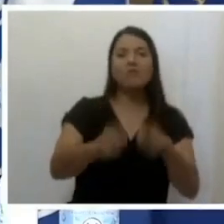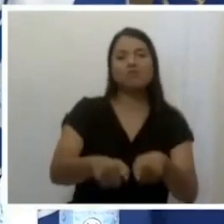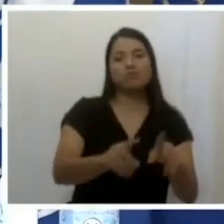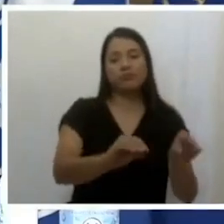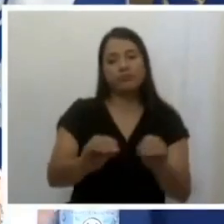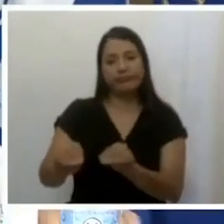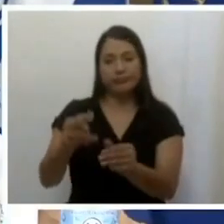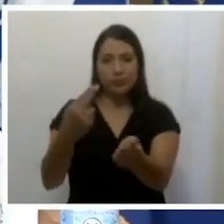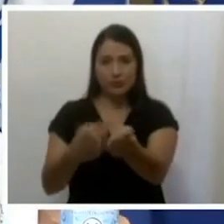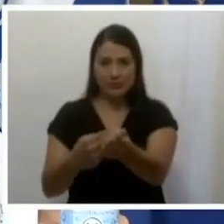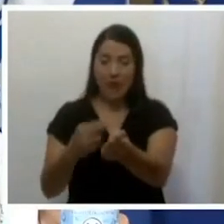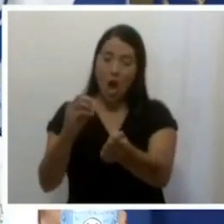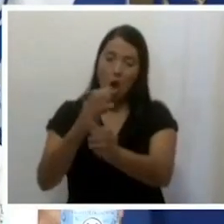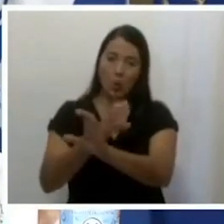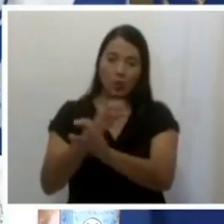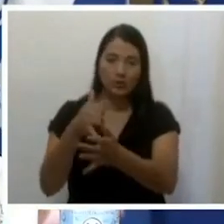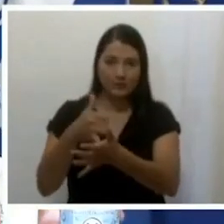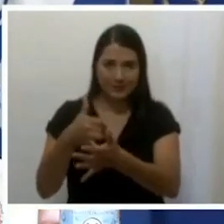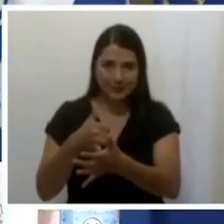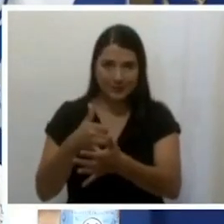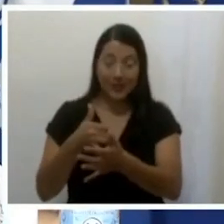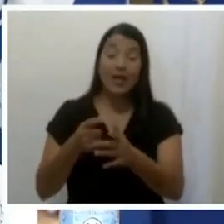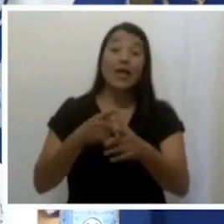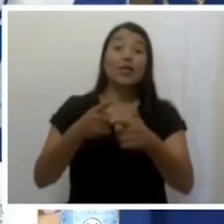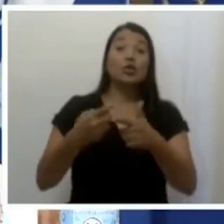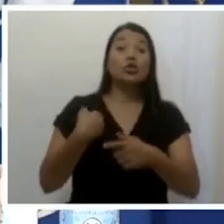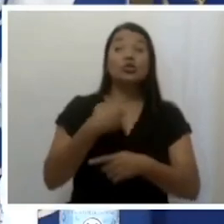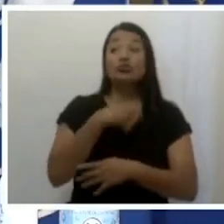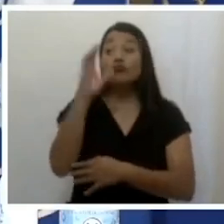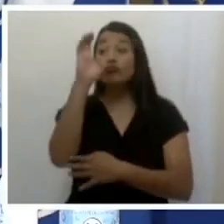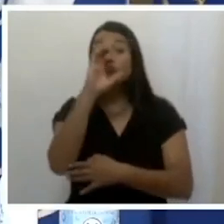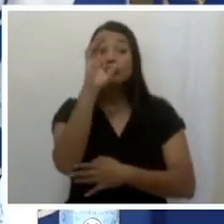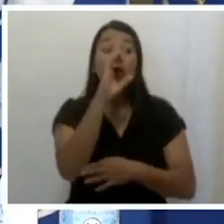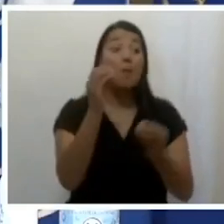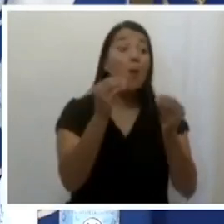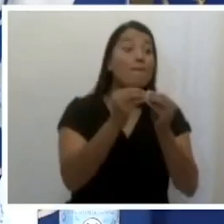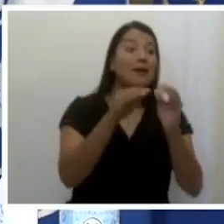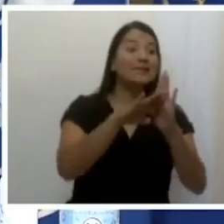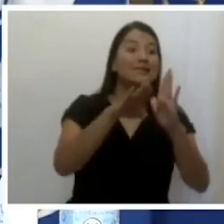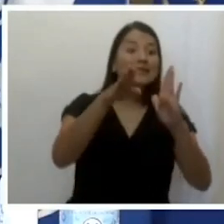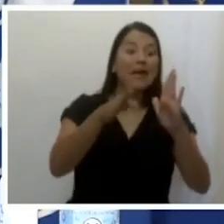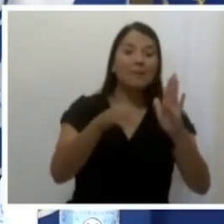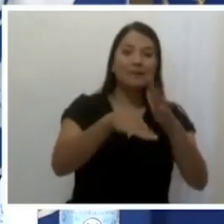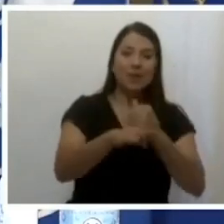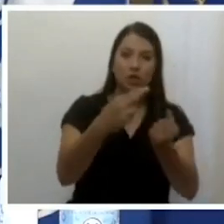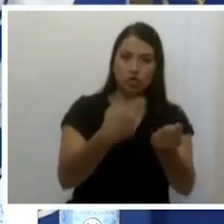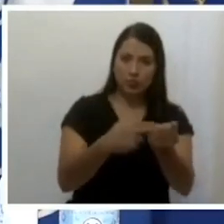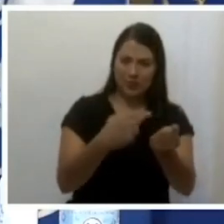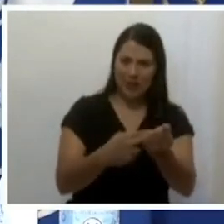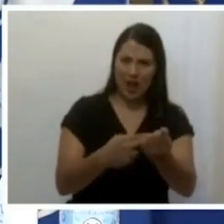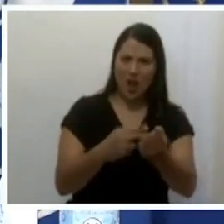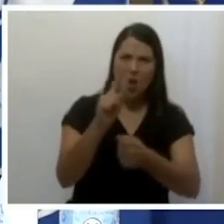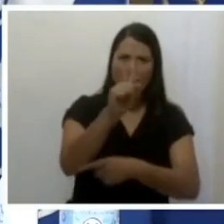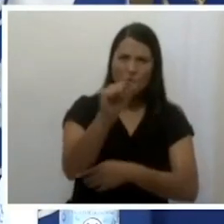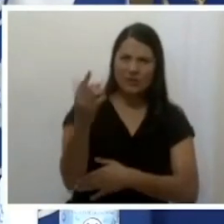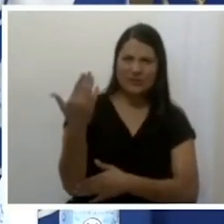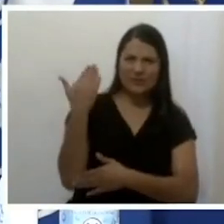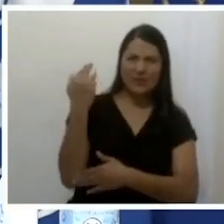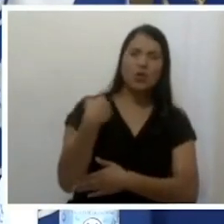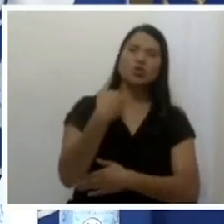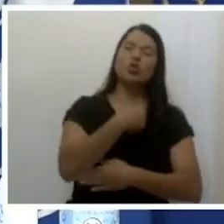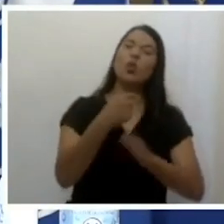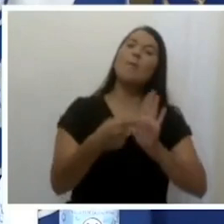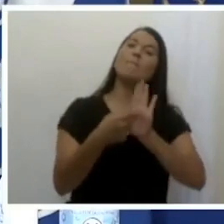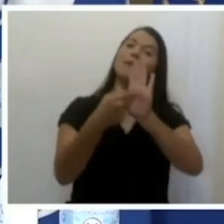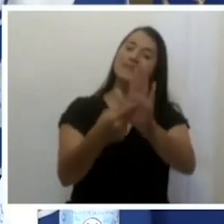más capacidad hospitalaria. Hace unas semanas presentamos tres etapas de los tres hospitales